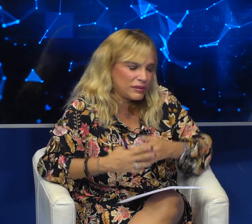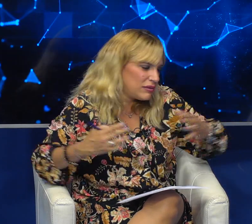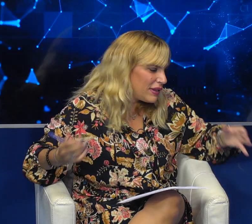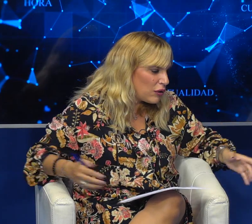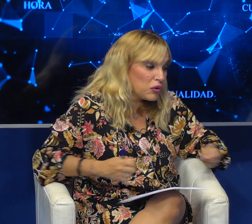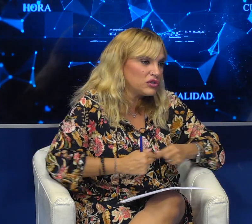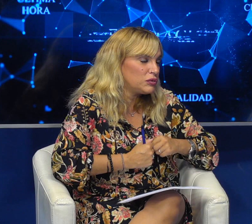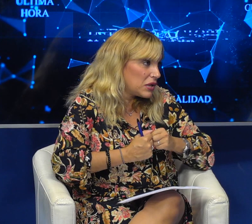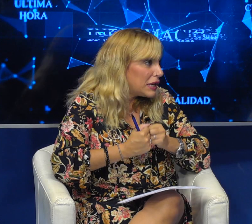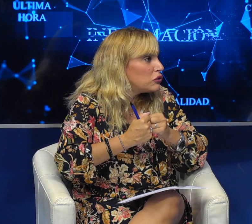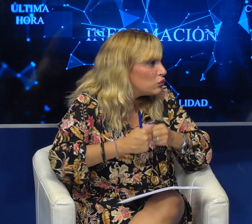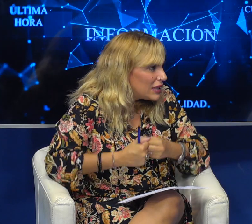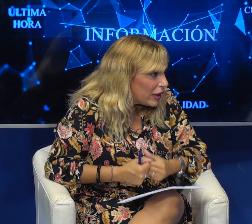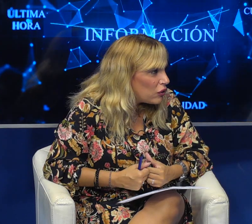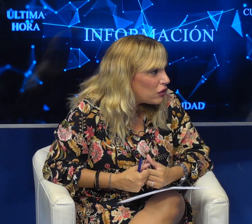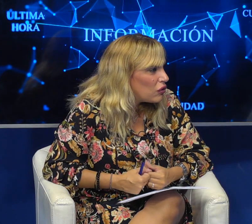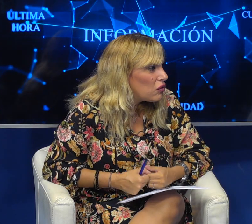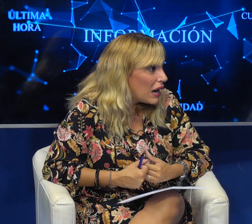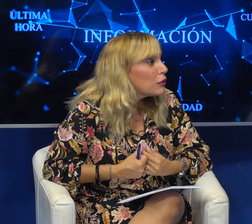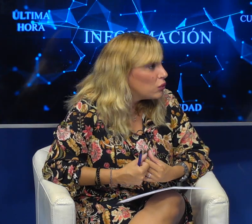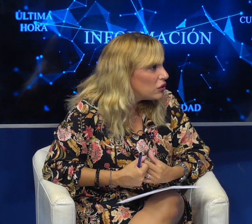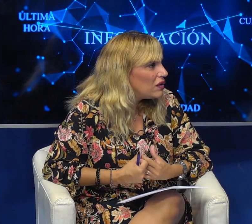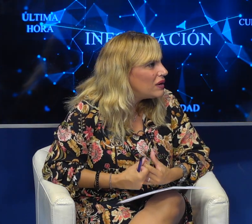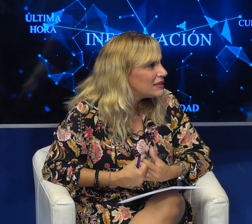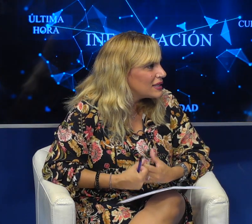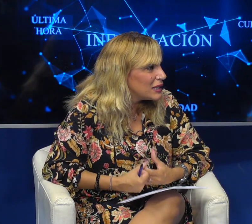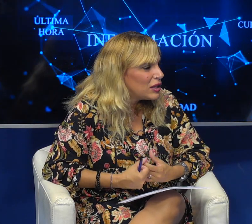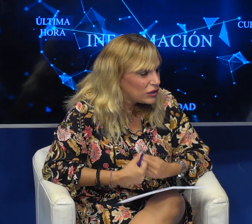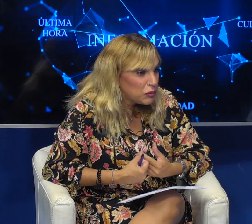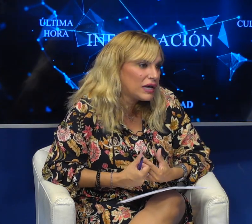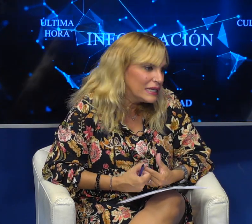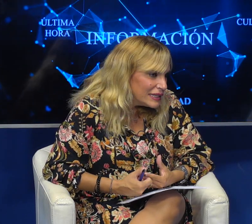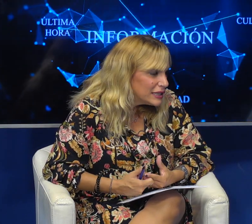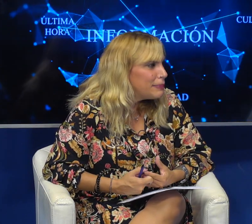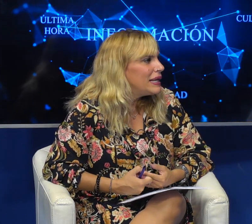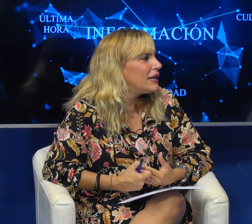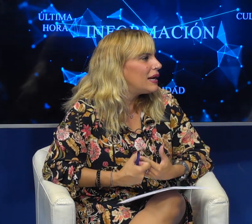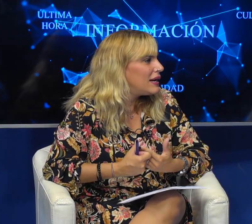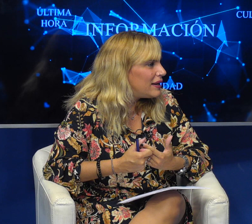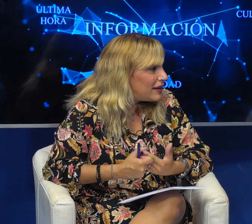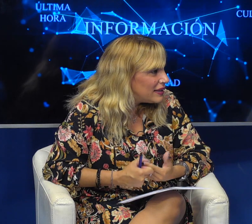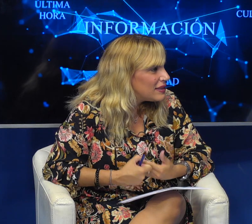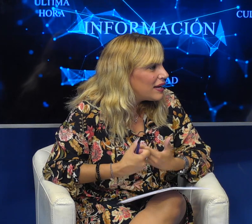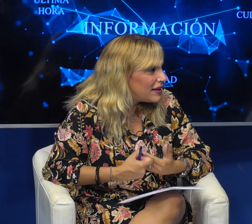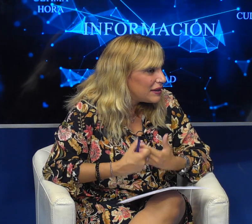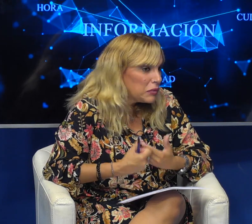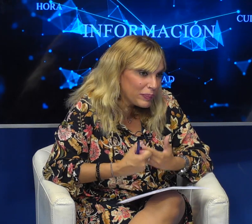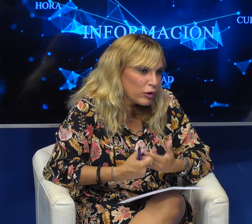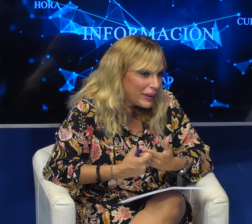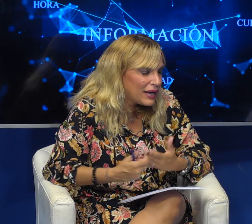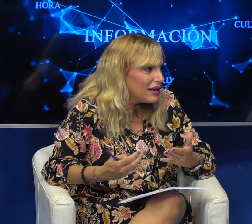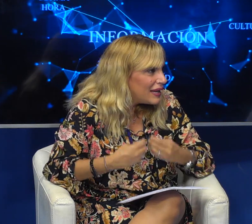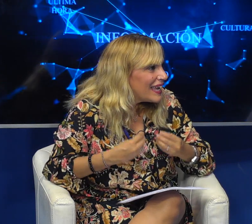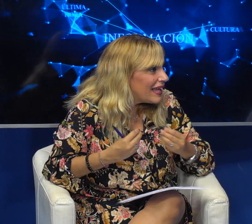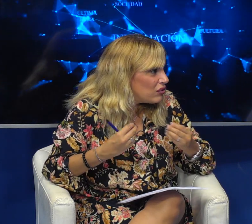bueno lo dejo esto es porque claro es un trabajo arduo ¿no? el estar escribiendo en una disciplina el estar bueno